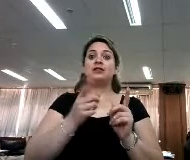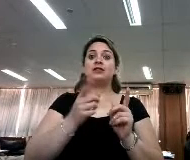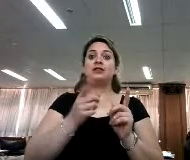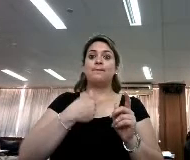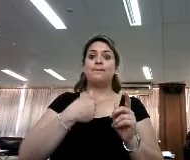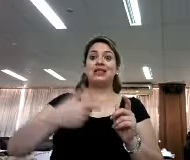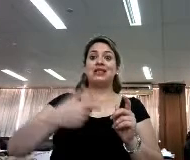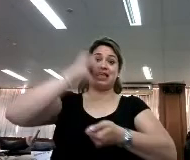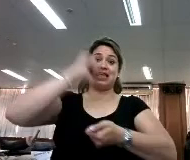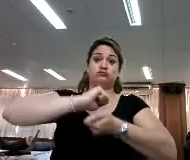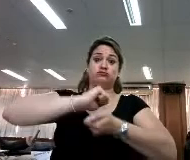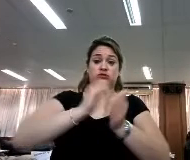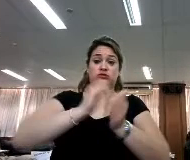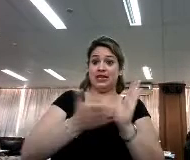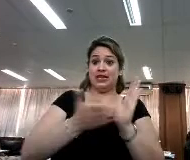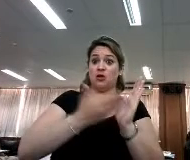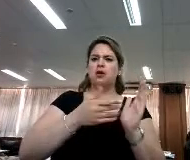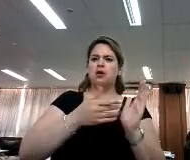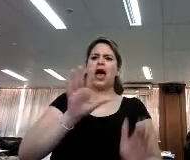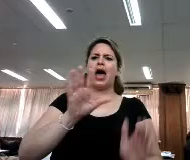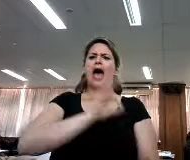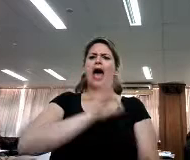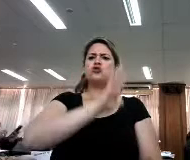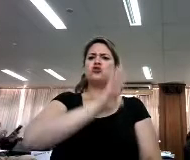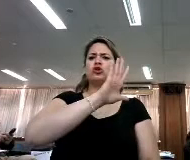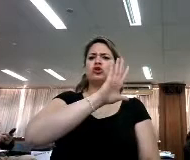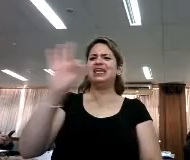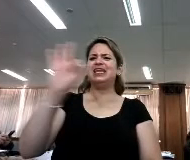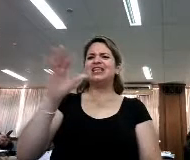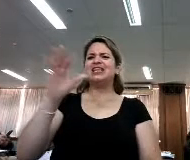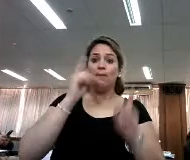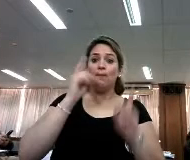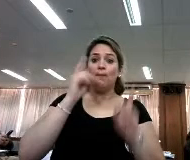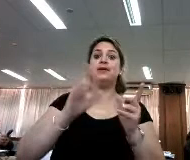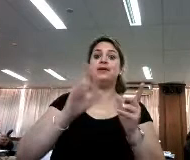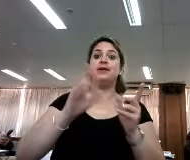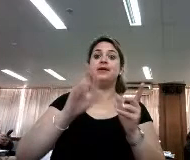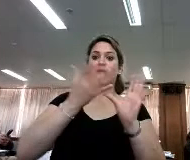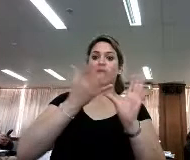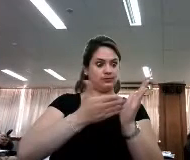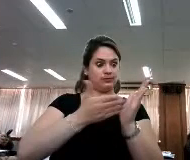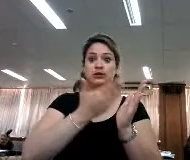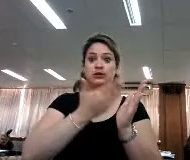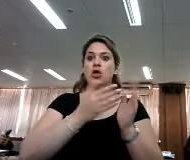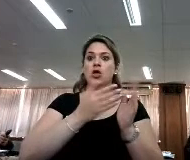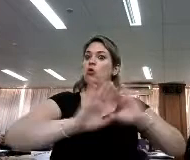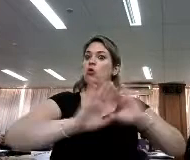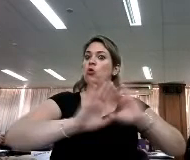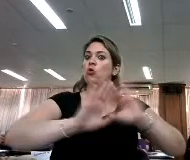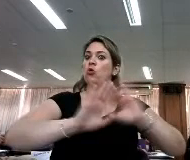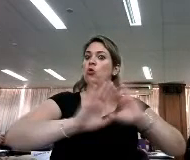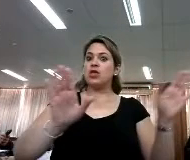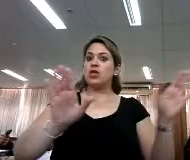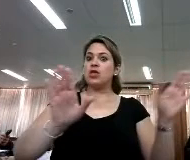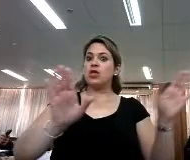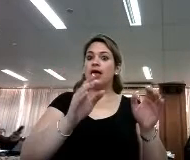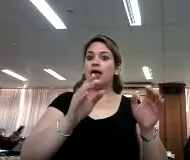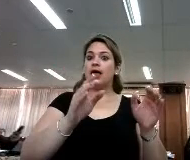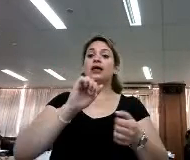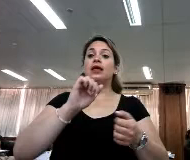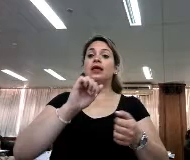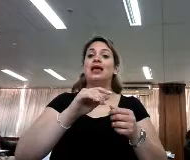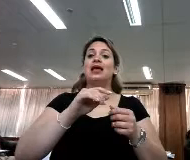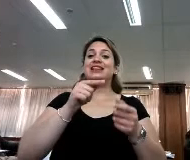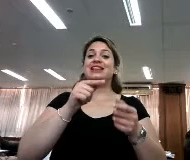imprenta hasta nuestros días, 500 años, hemos tenido una misma imagen, pero cuando se imprimió, cuando surgió la imprenta de Gutenberg de tipos móviles,